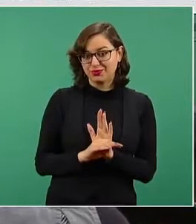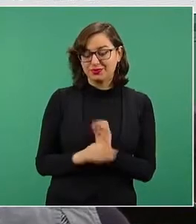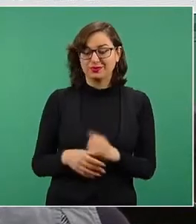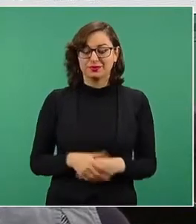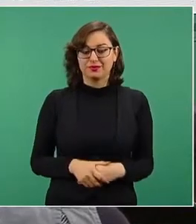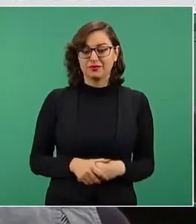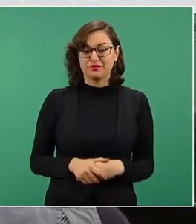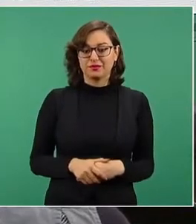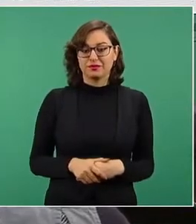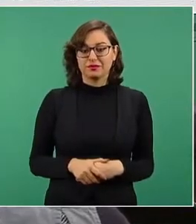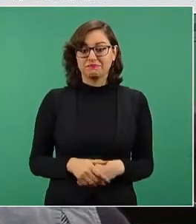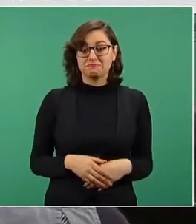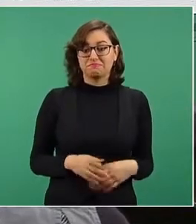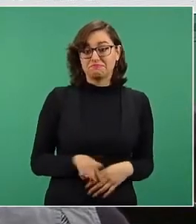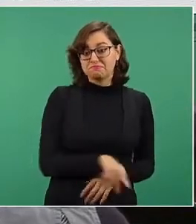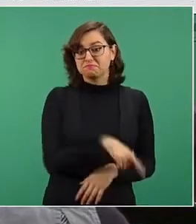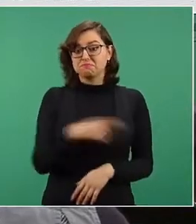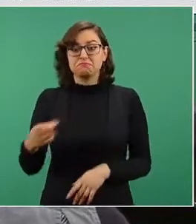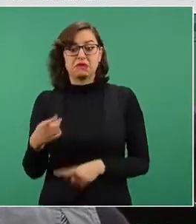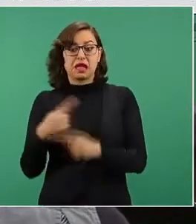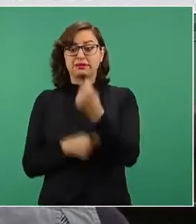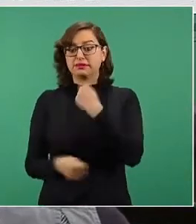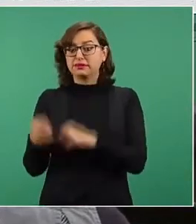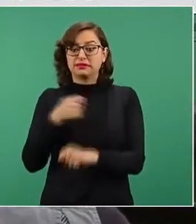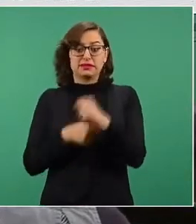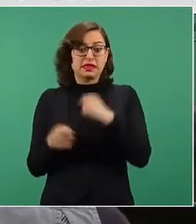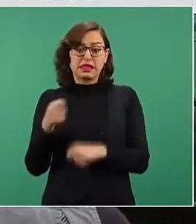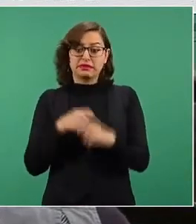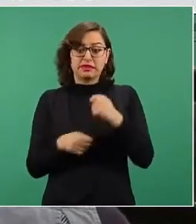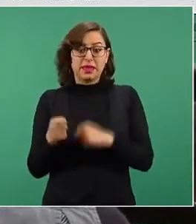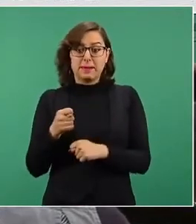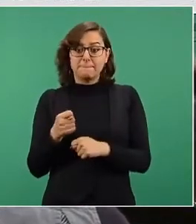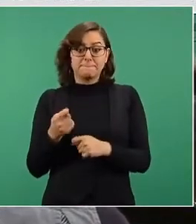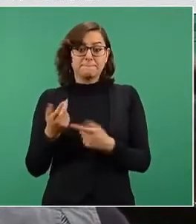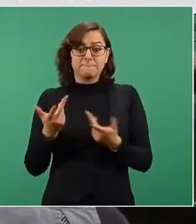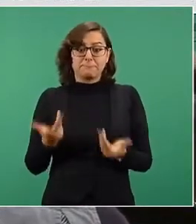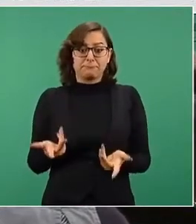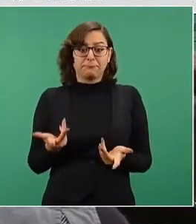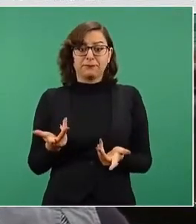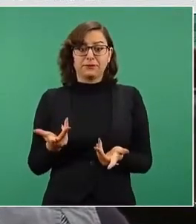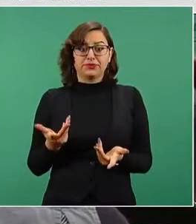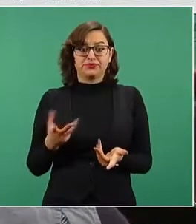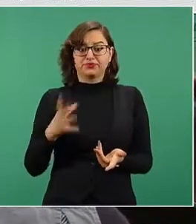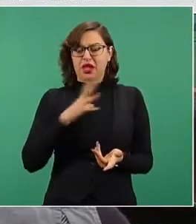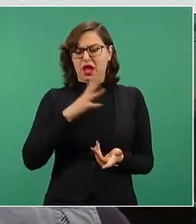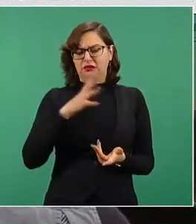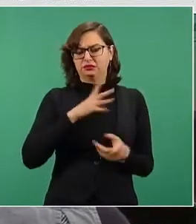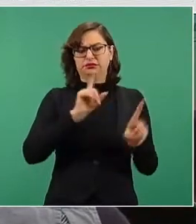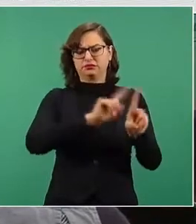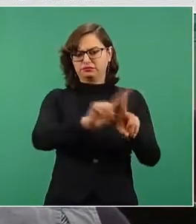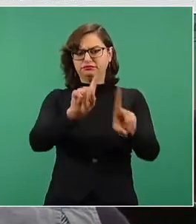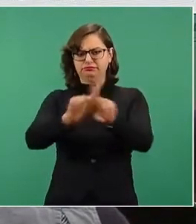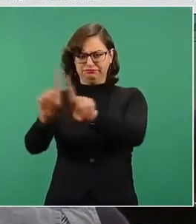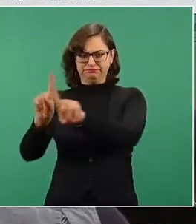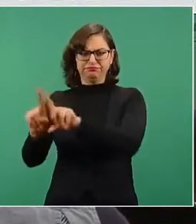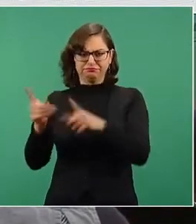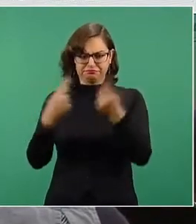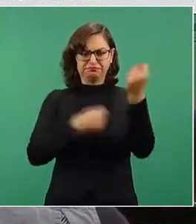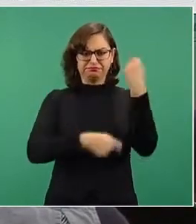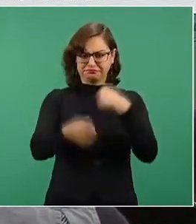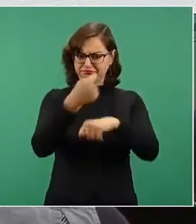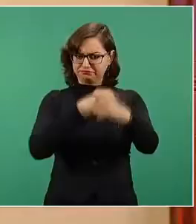Una tienda de conveniencia, que son los otros, porque hay algunas otras tiendas de conveniencia que también